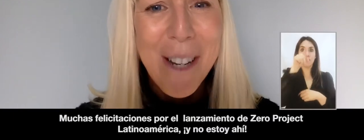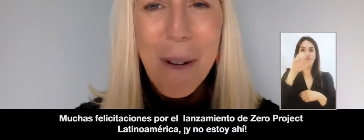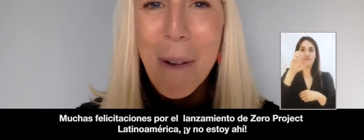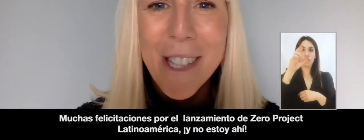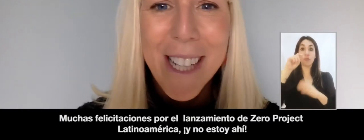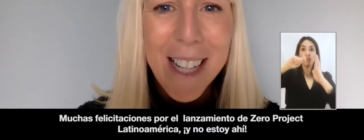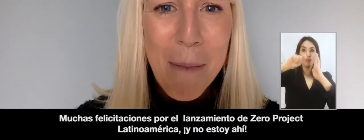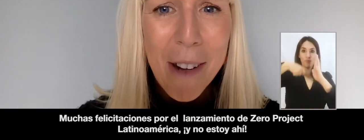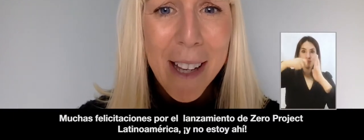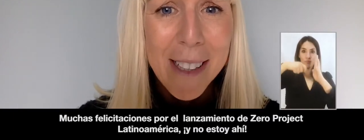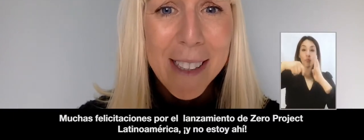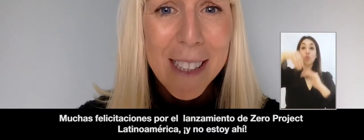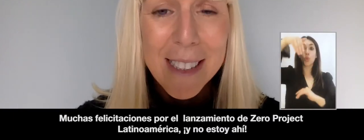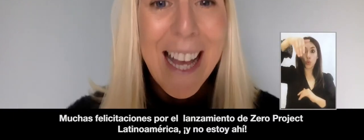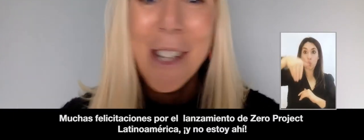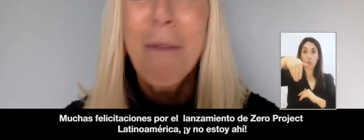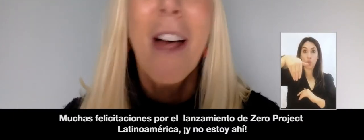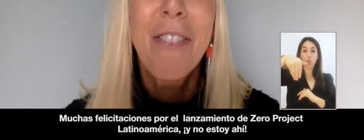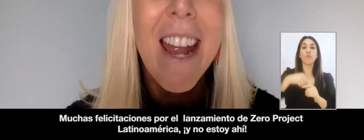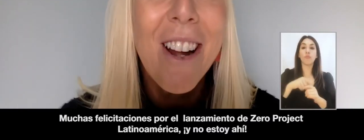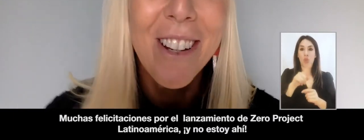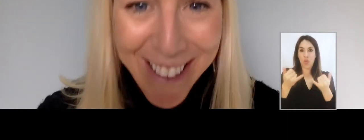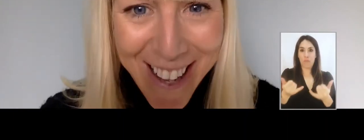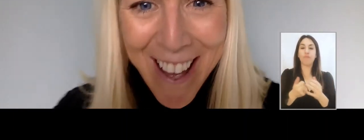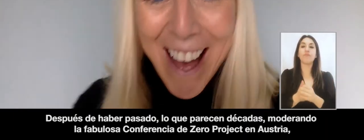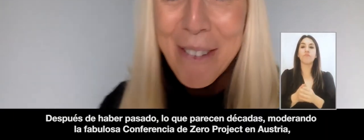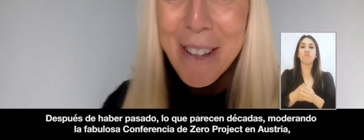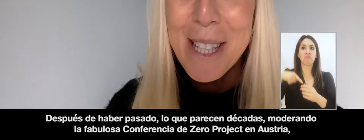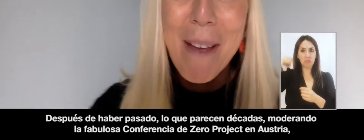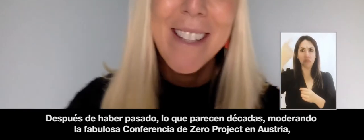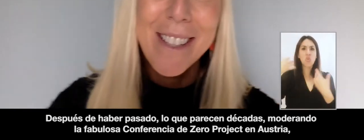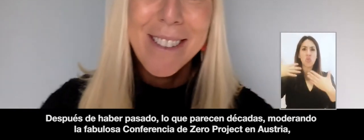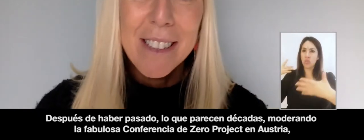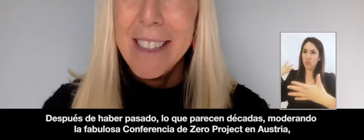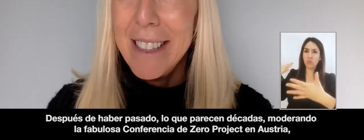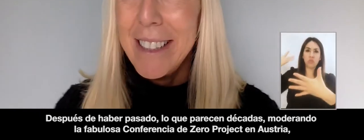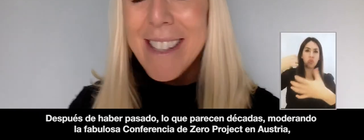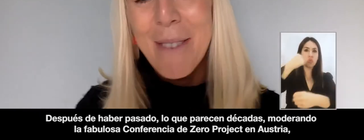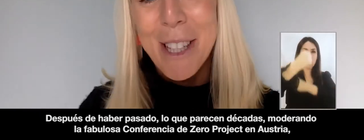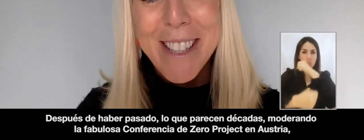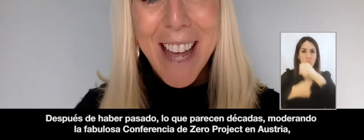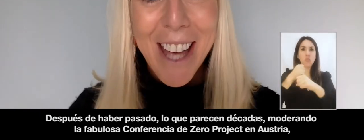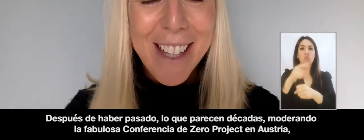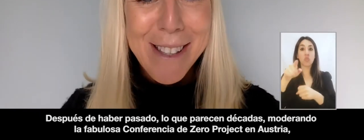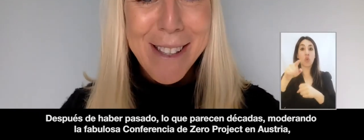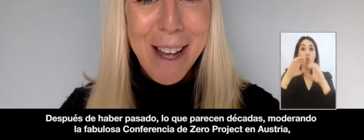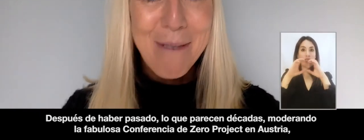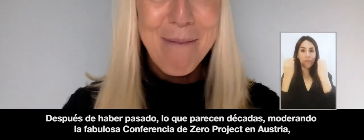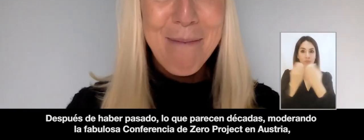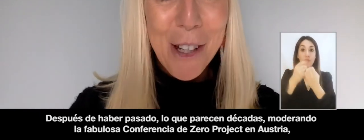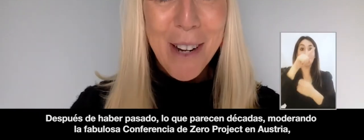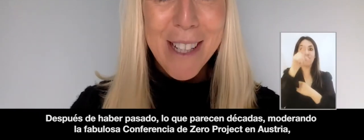the Xero Project Latin America. And I'm not there! Having spent, it seems like, decades